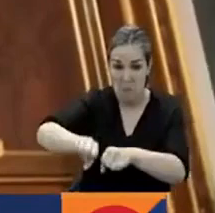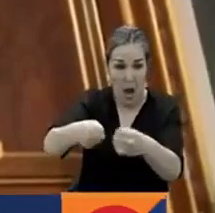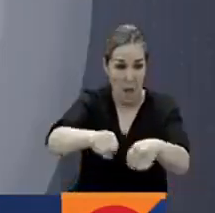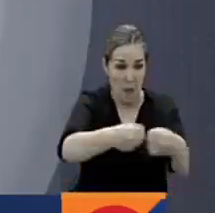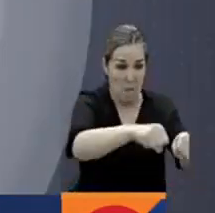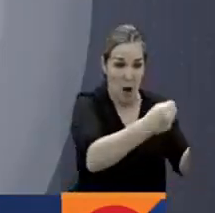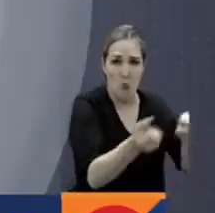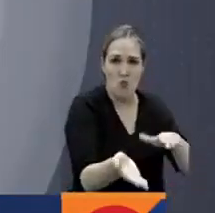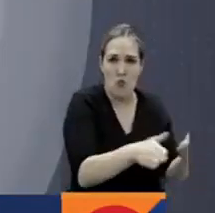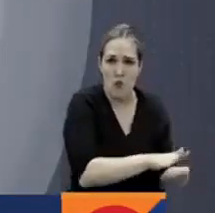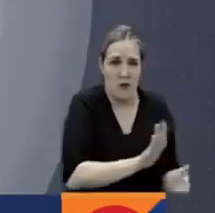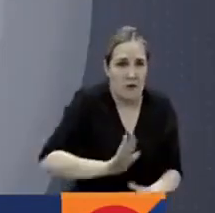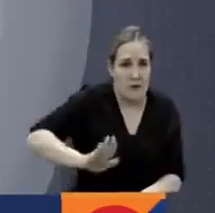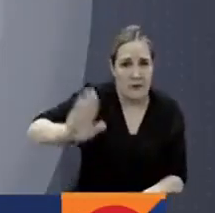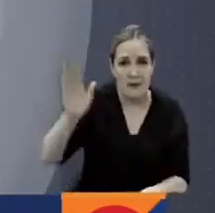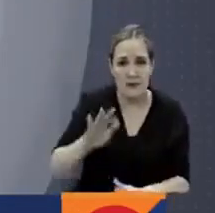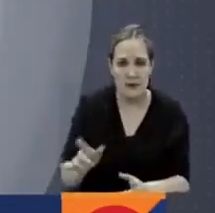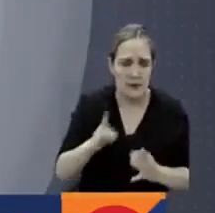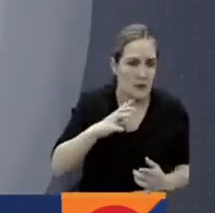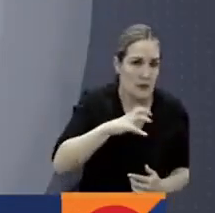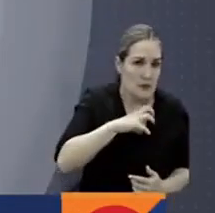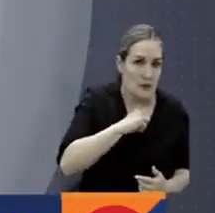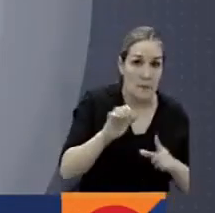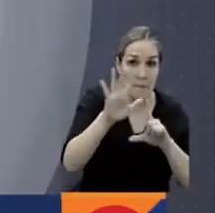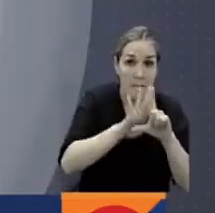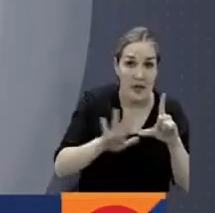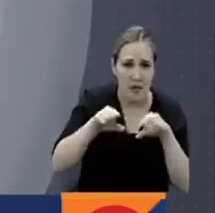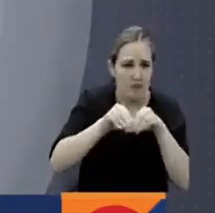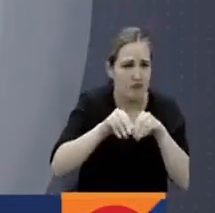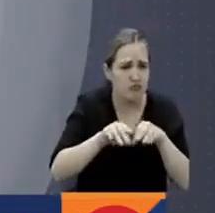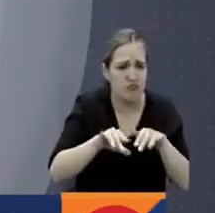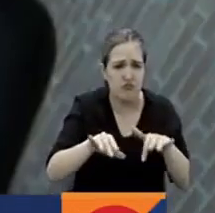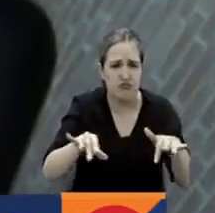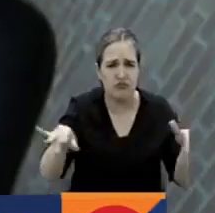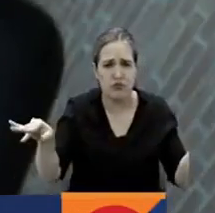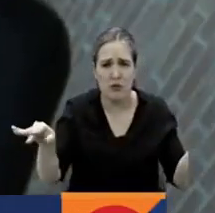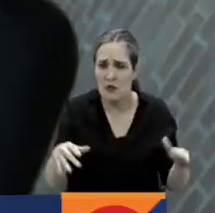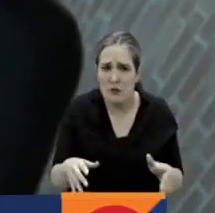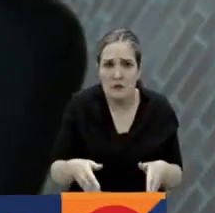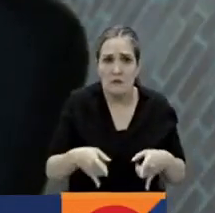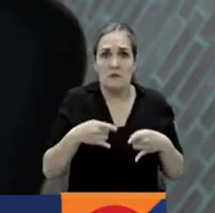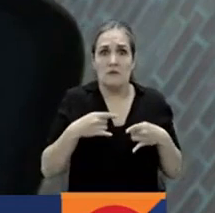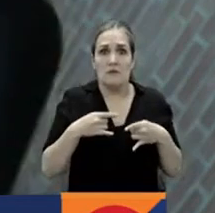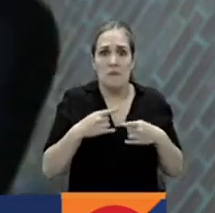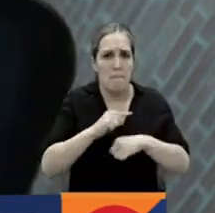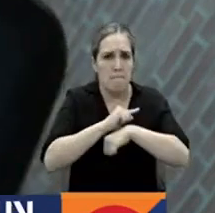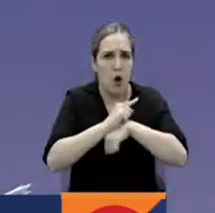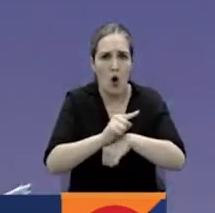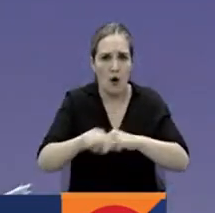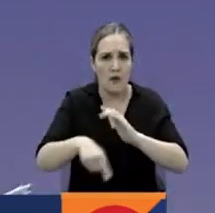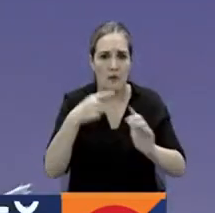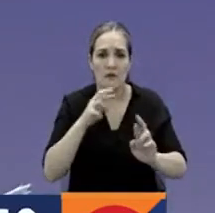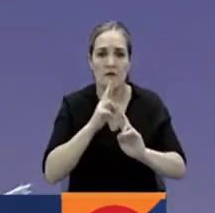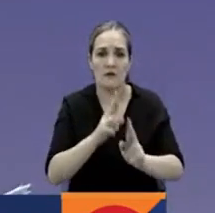la vida. El estupor por el video y lo viral del mismo activó reacciones inmediatamente.